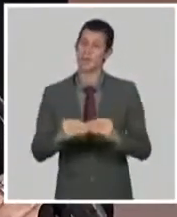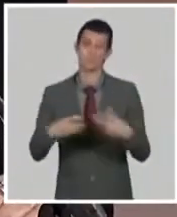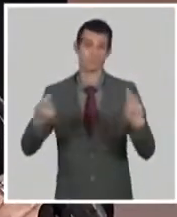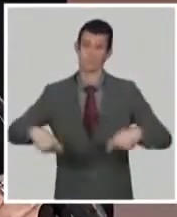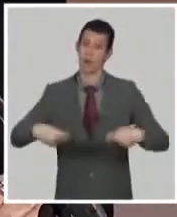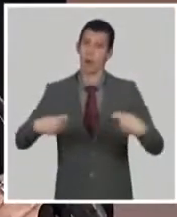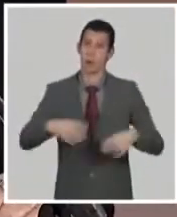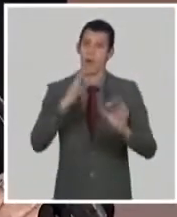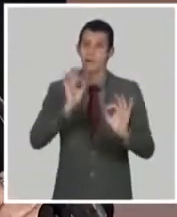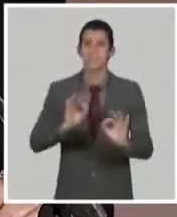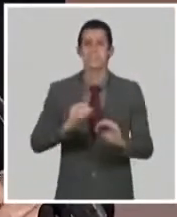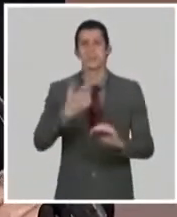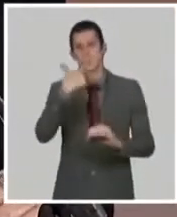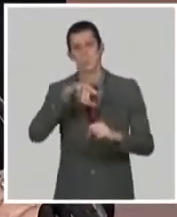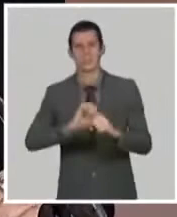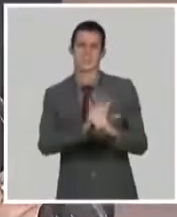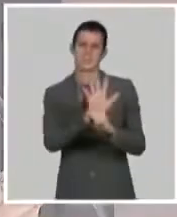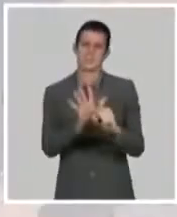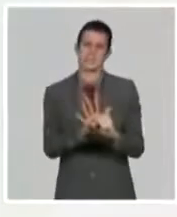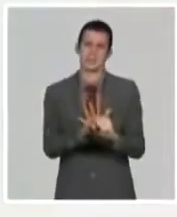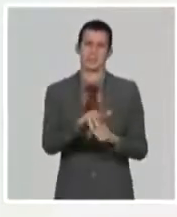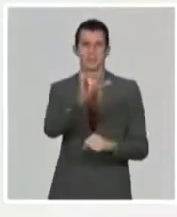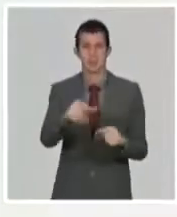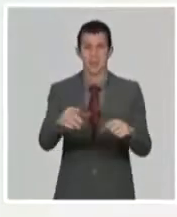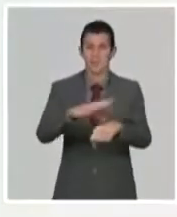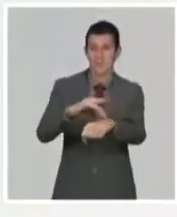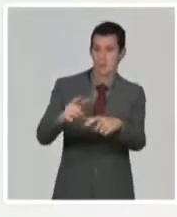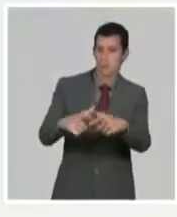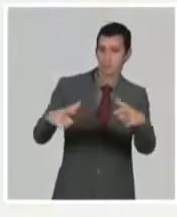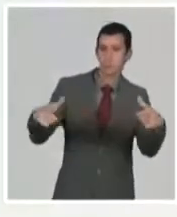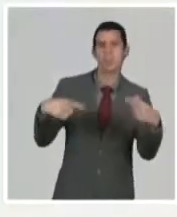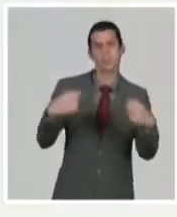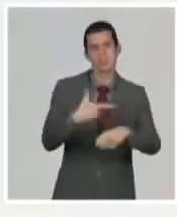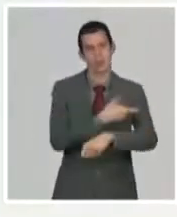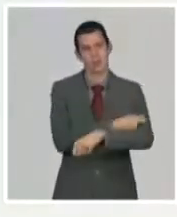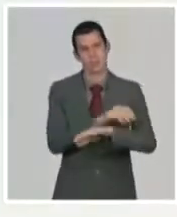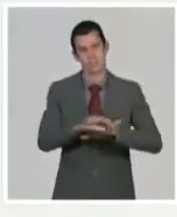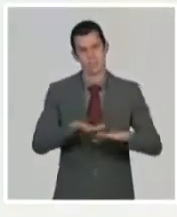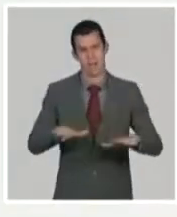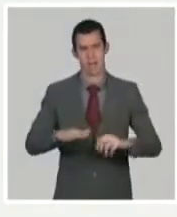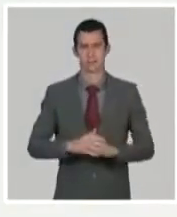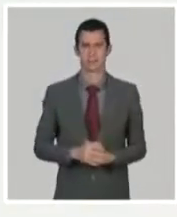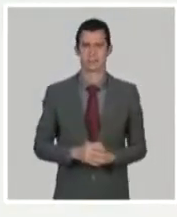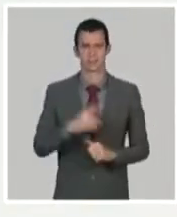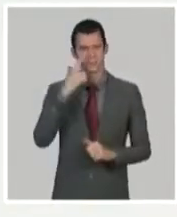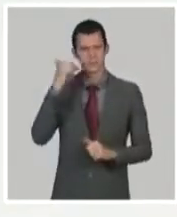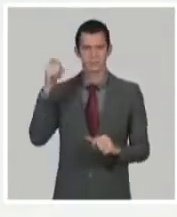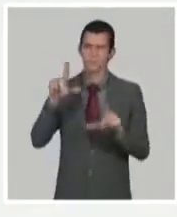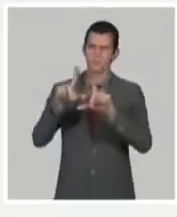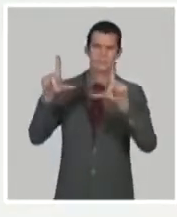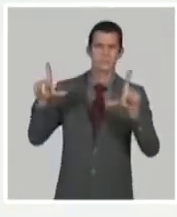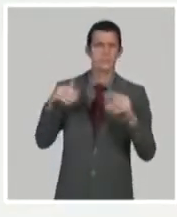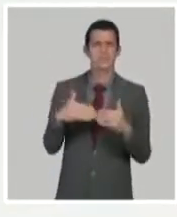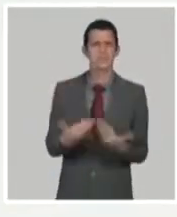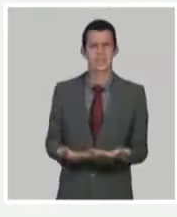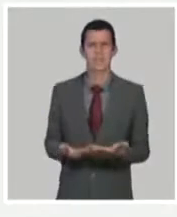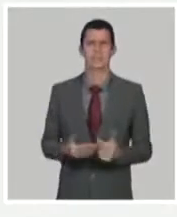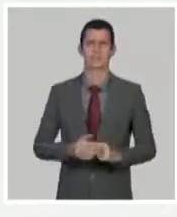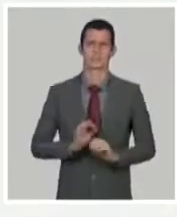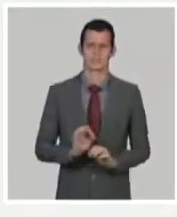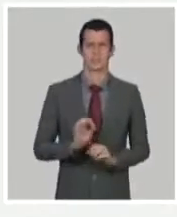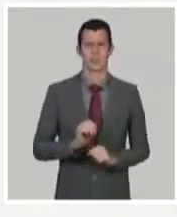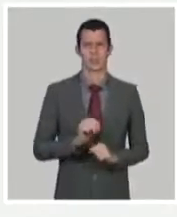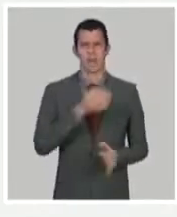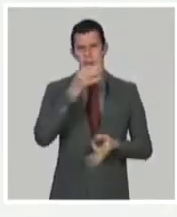Entonces, si me ayudan con la próxima pantalla, quisiera comentarles, o sea, realmente la industria nuestra